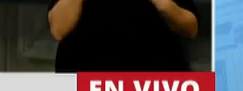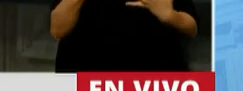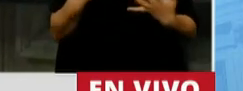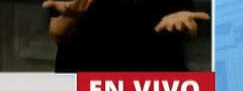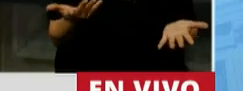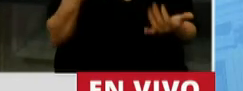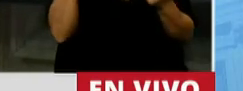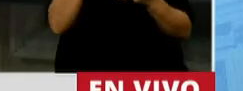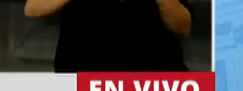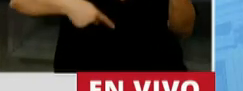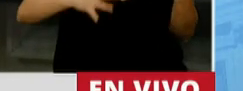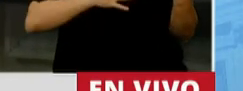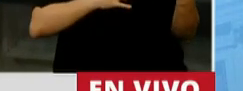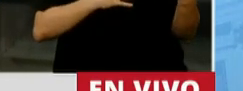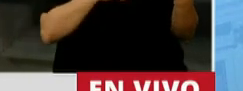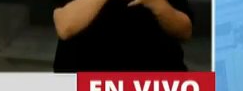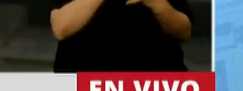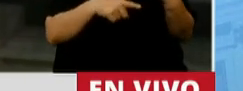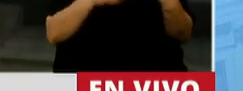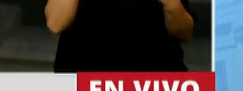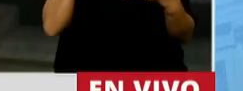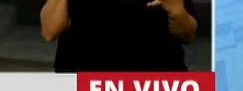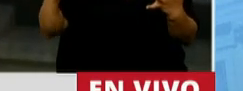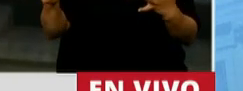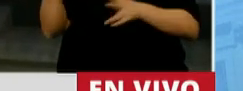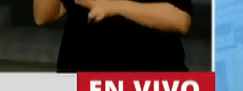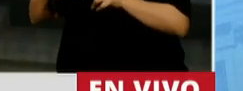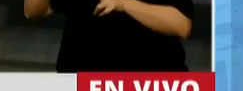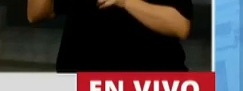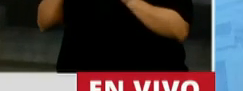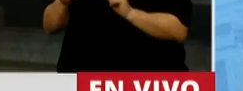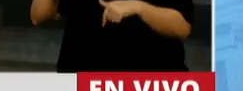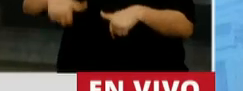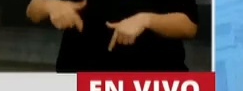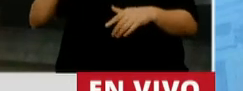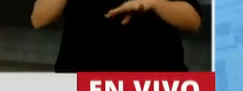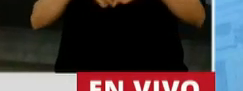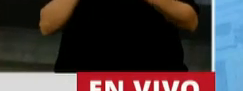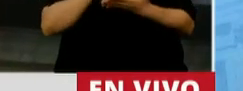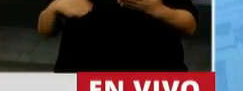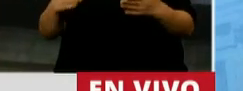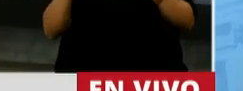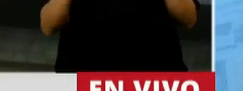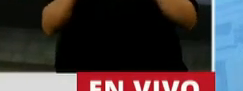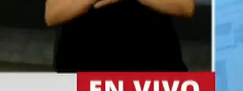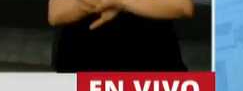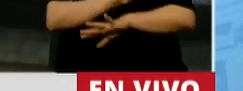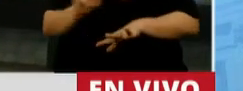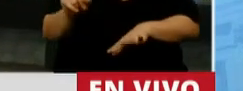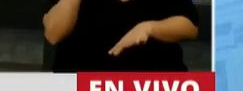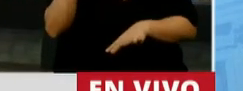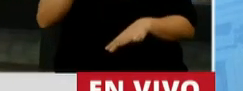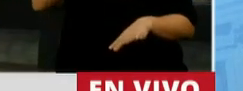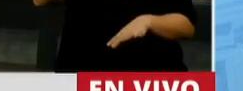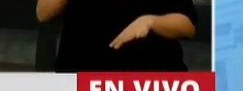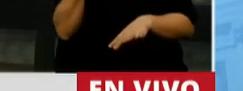montón de cosas es de lo cual han hablado quienes han hablado esta noche acá, que si no me equivoco, presidente, usted tiene el